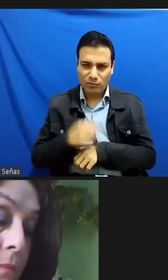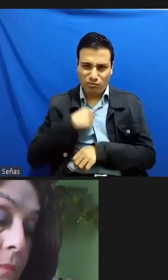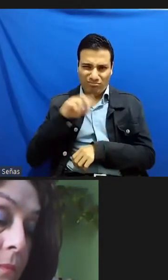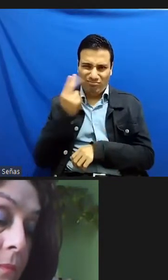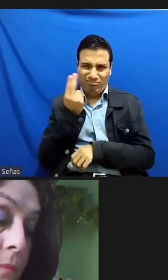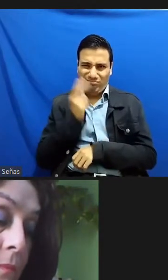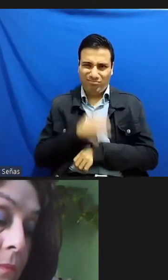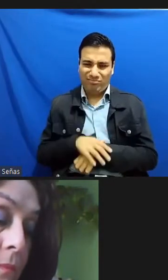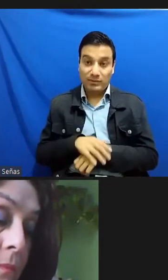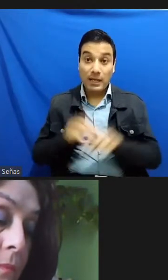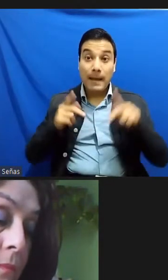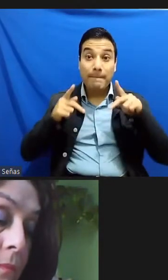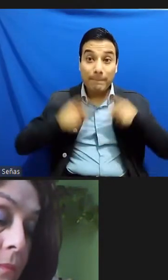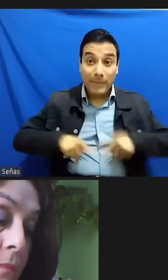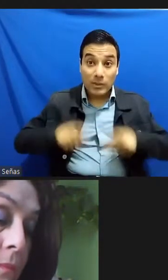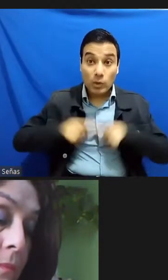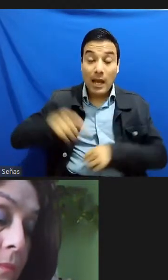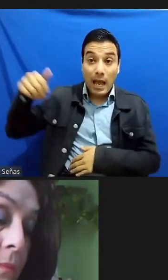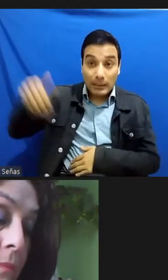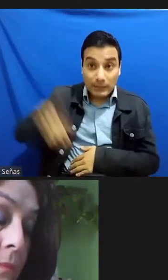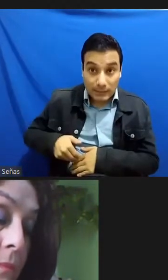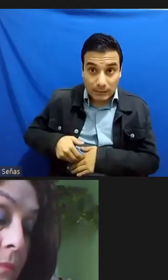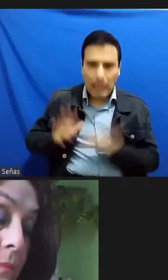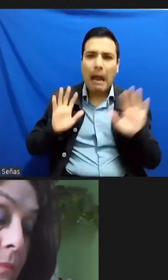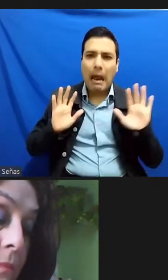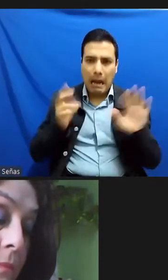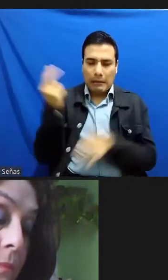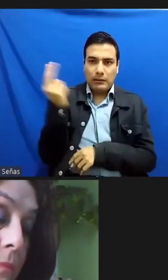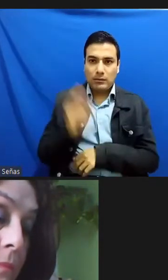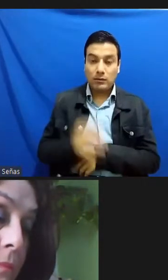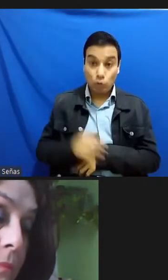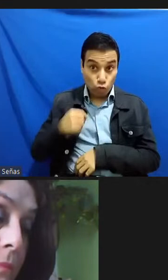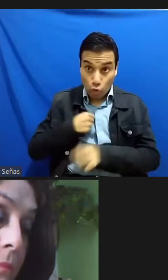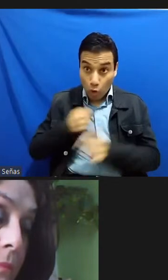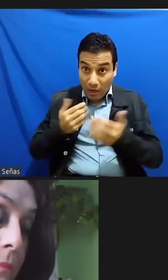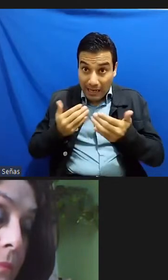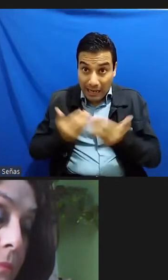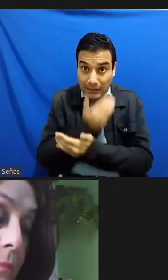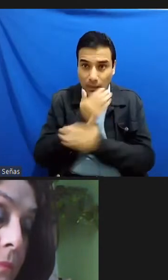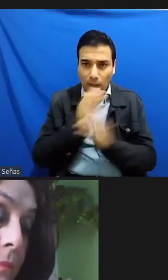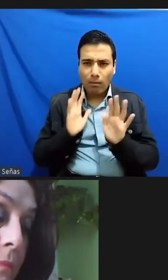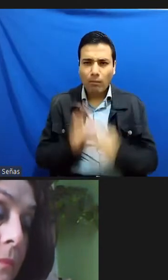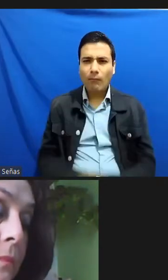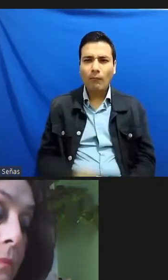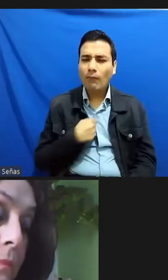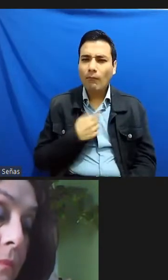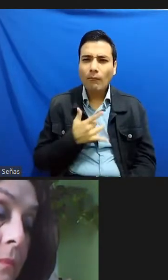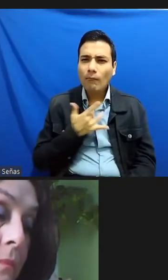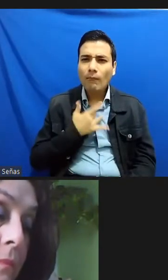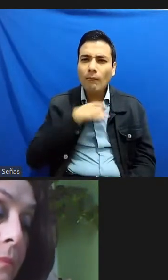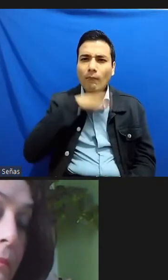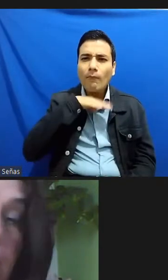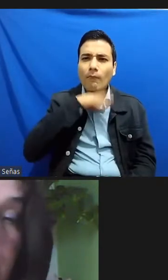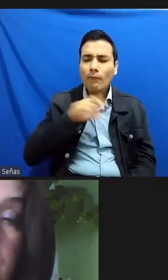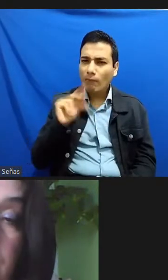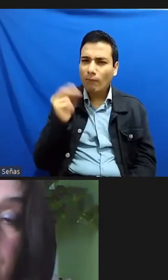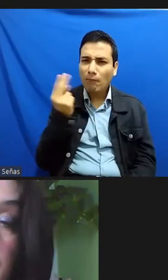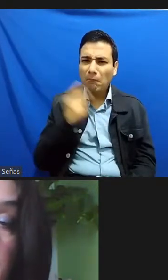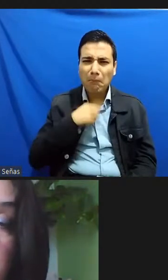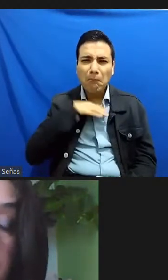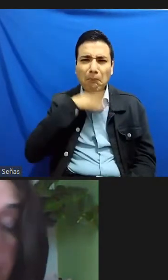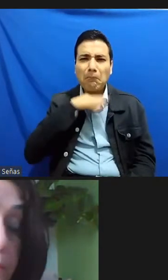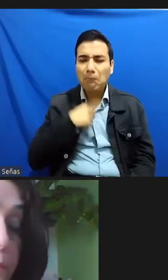sufren algún accidente no para los que tienen algún algún lo que somos así pues